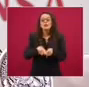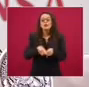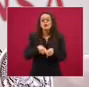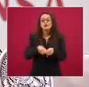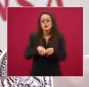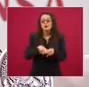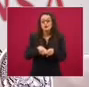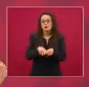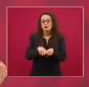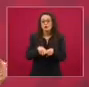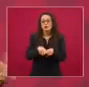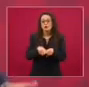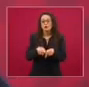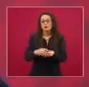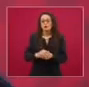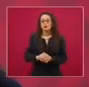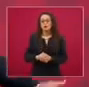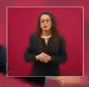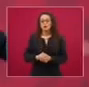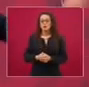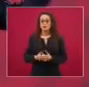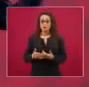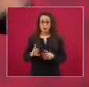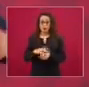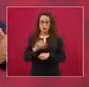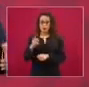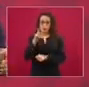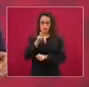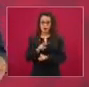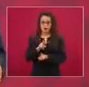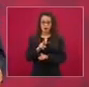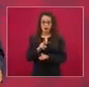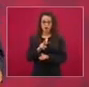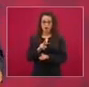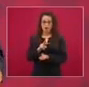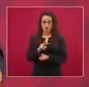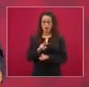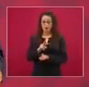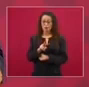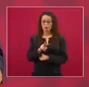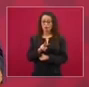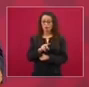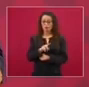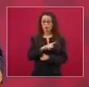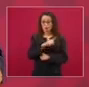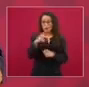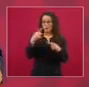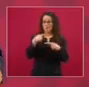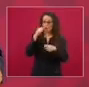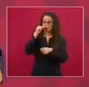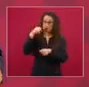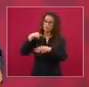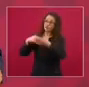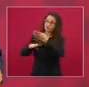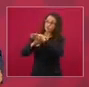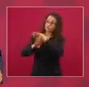lo utilizan mis adversarios,